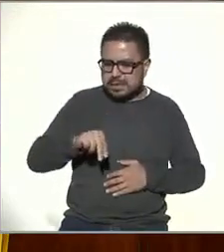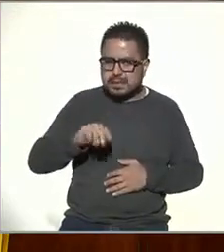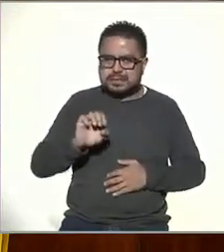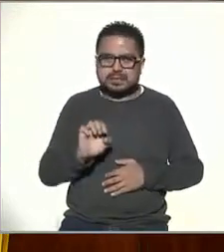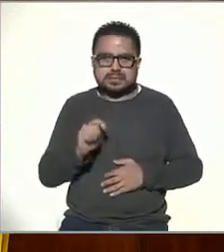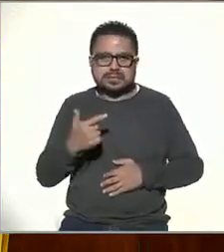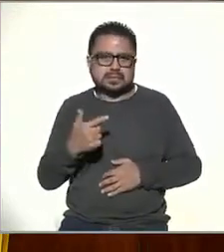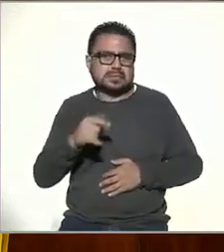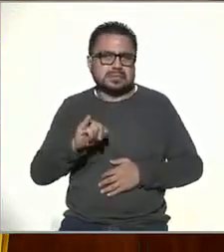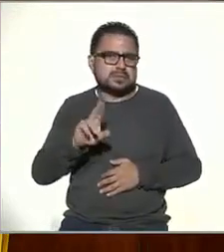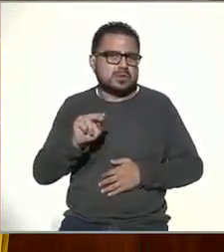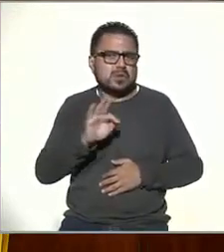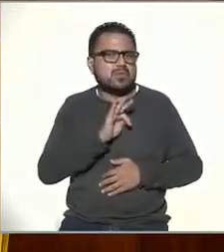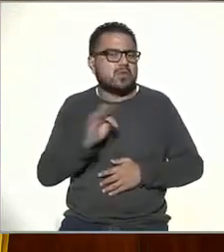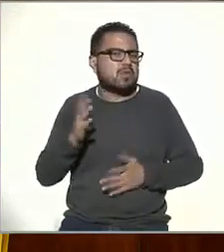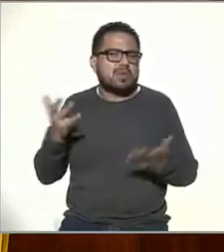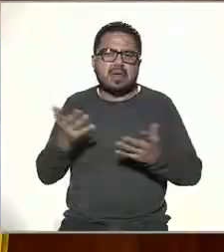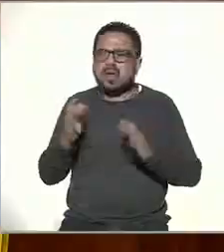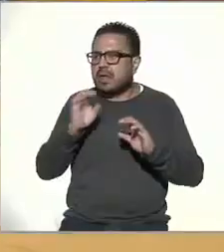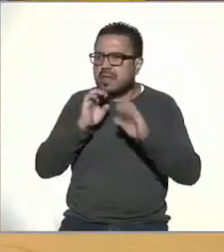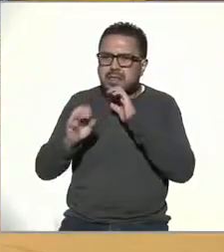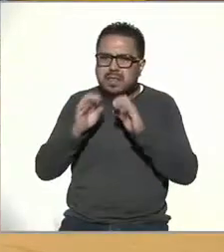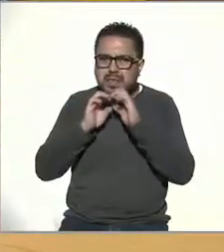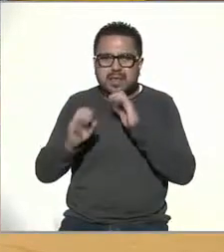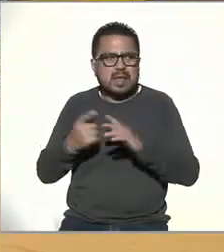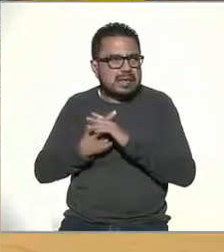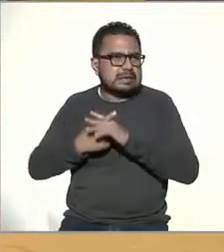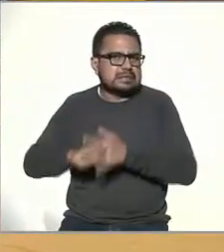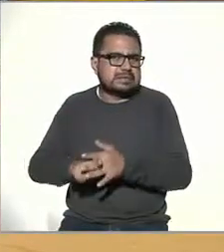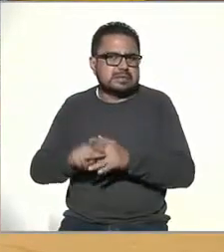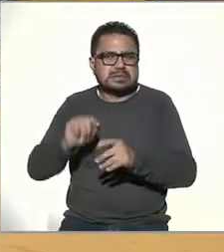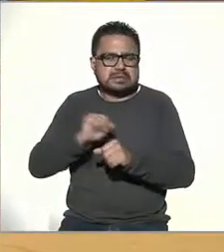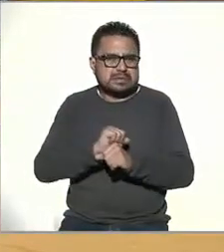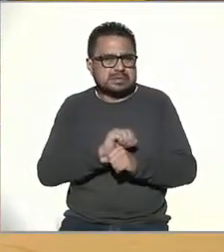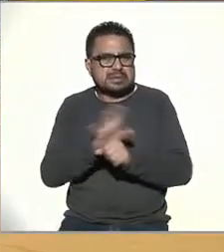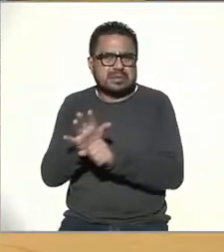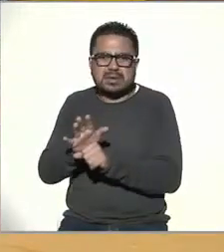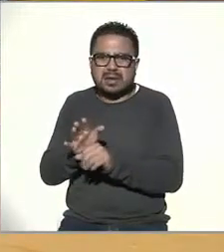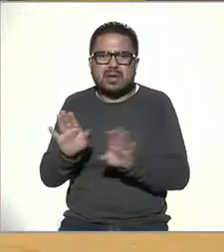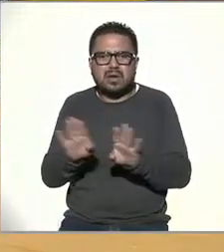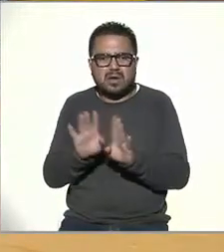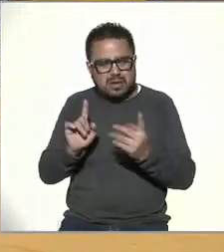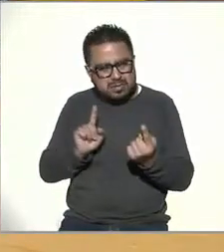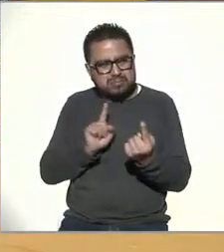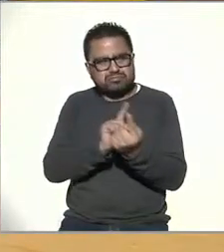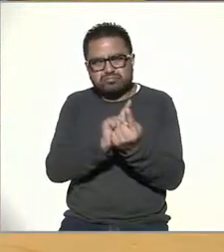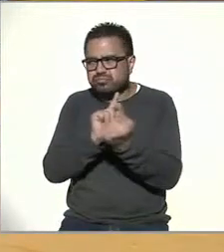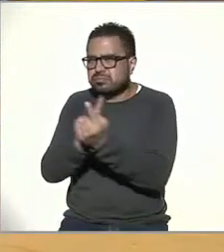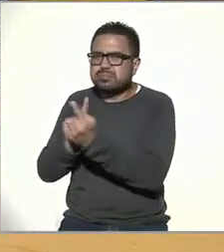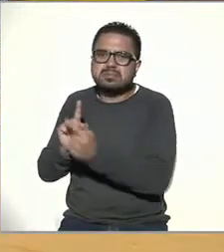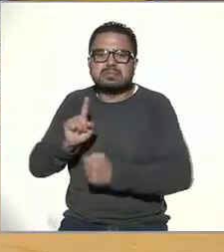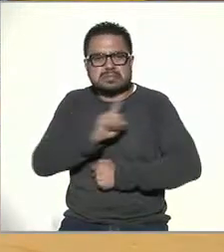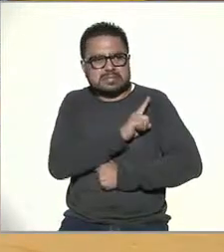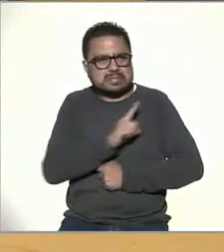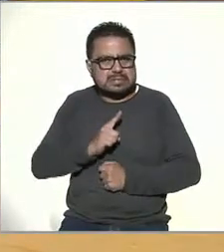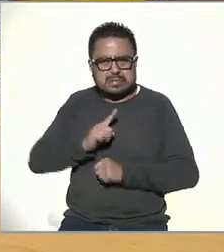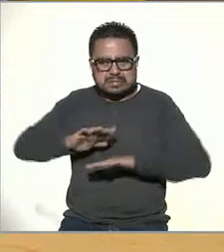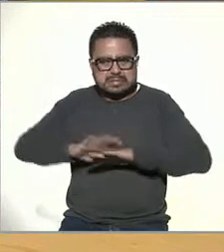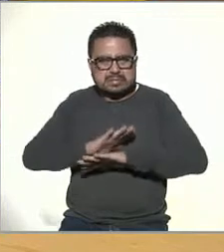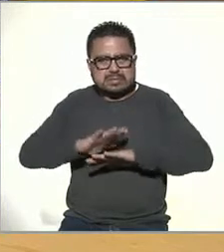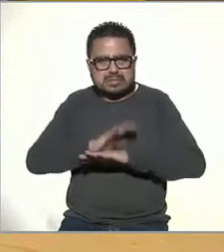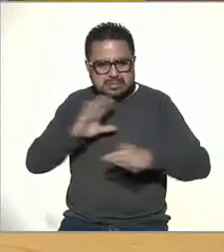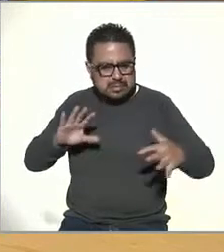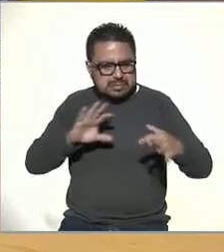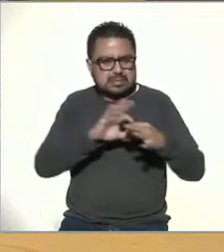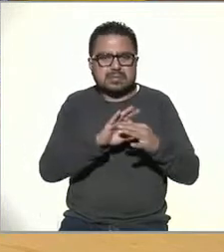pues no podíamos hacer entrevistas al principio de la pandemia de manera directa, y tuvimos que cambiar y adaptarnos.